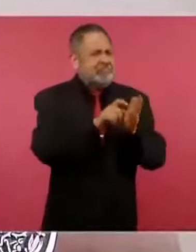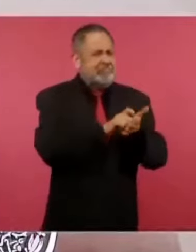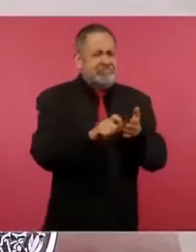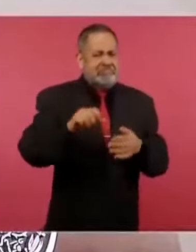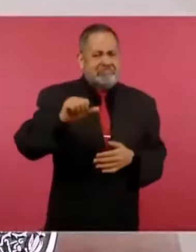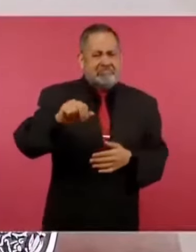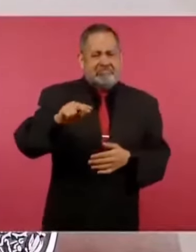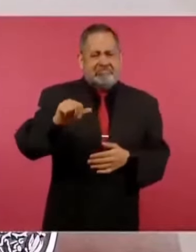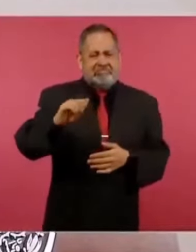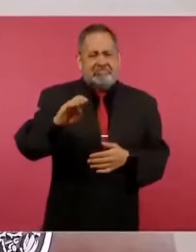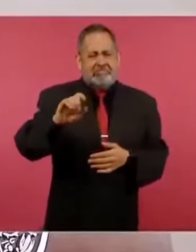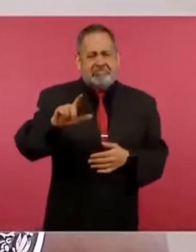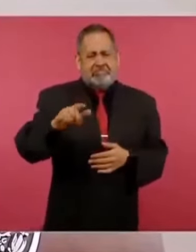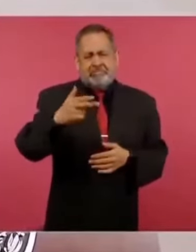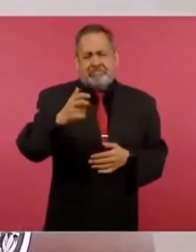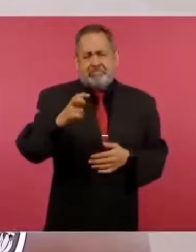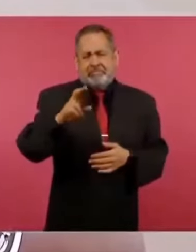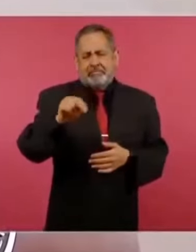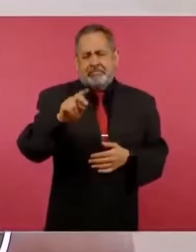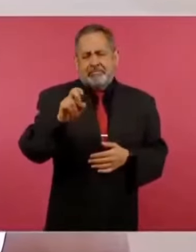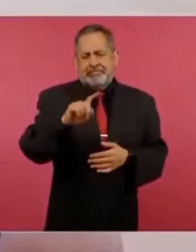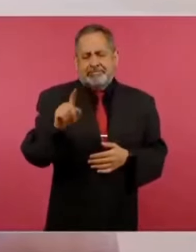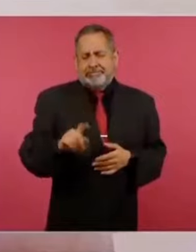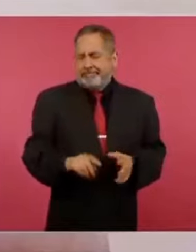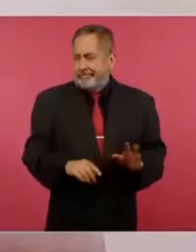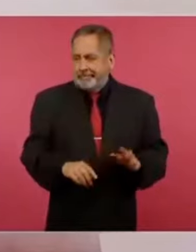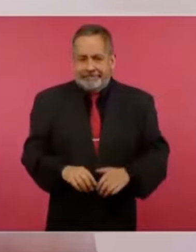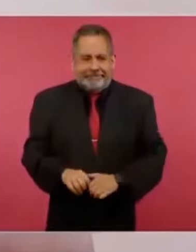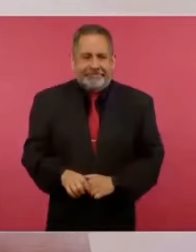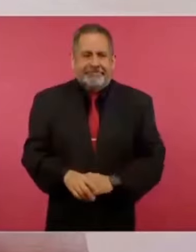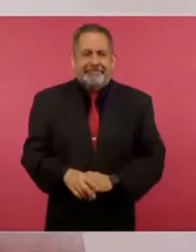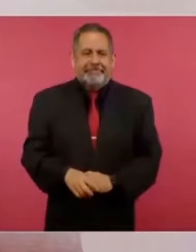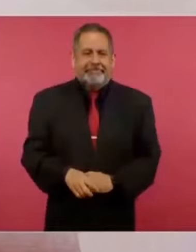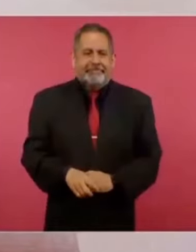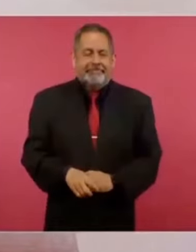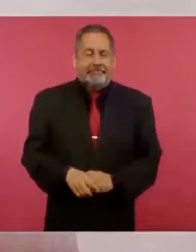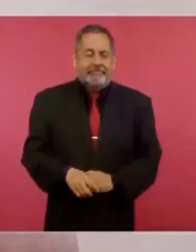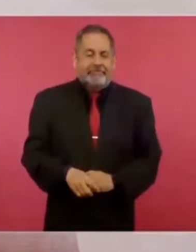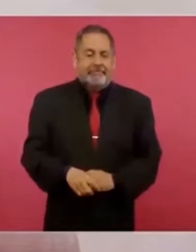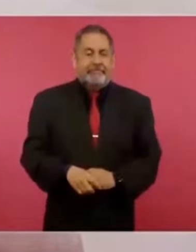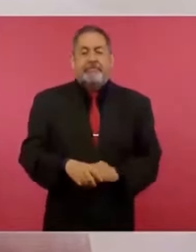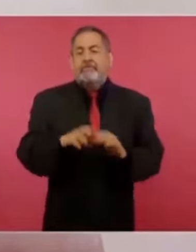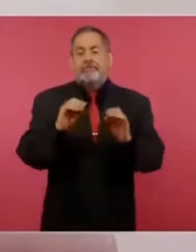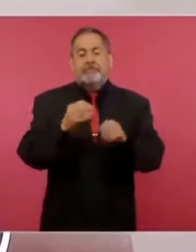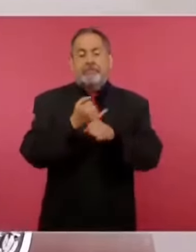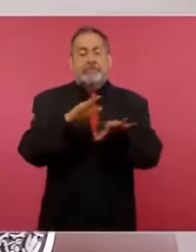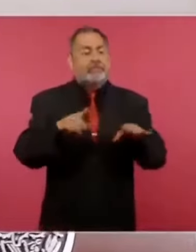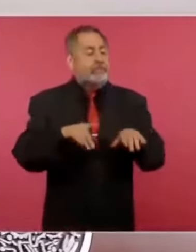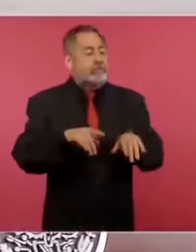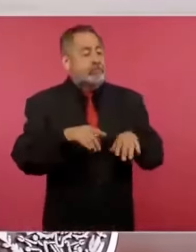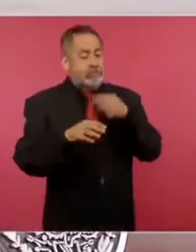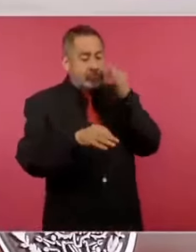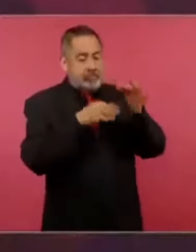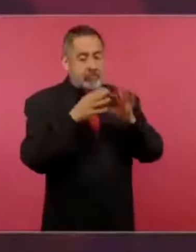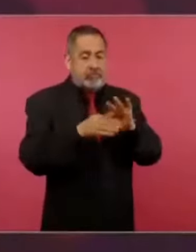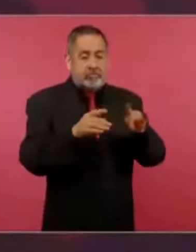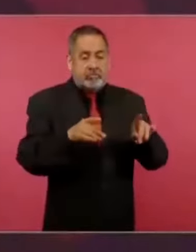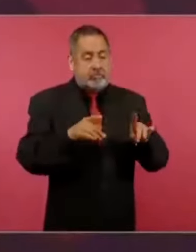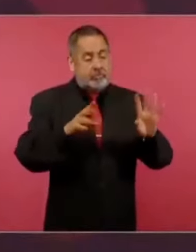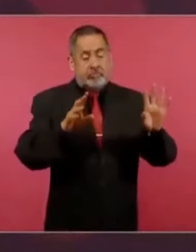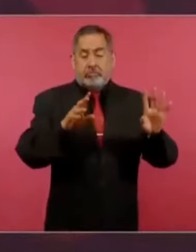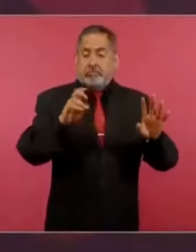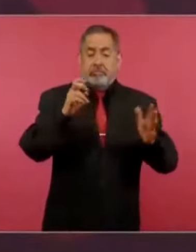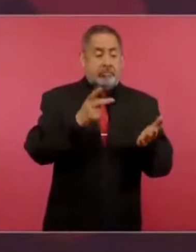Anabel Hernández, por la información que dio a conocer el premio